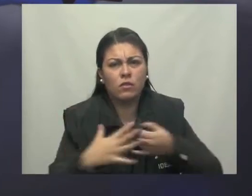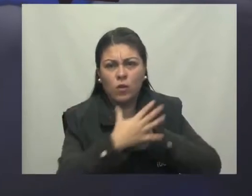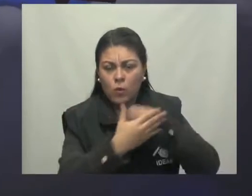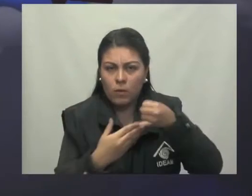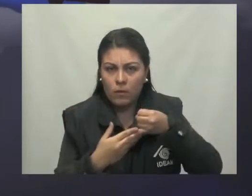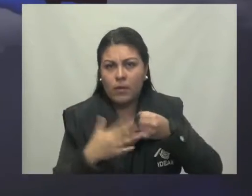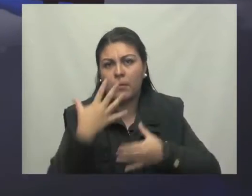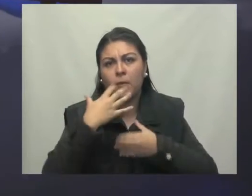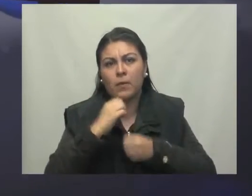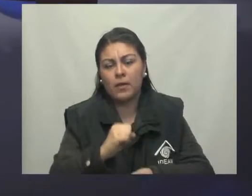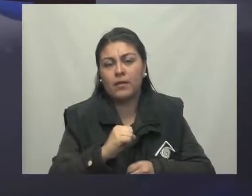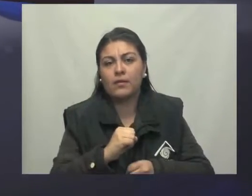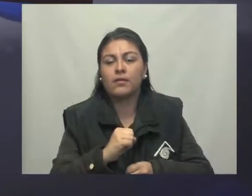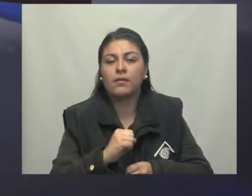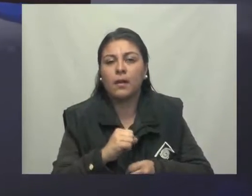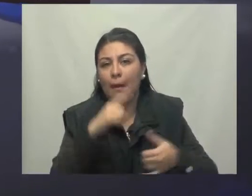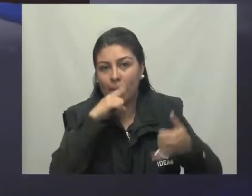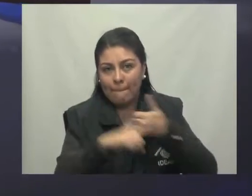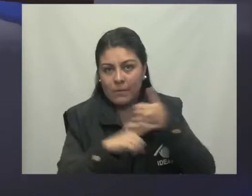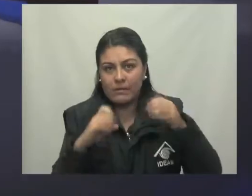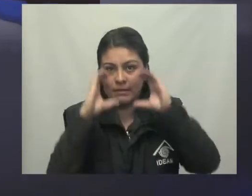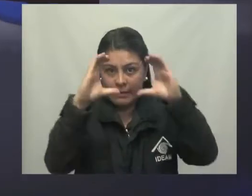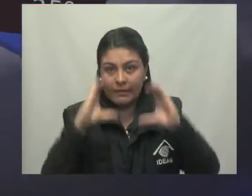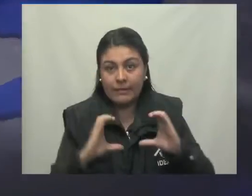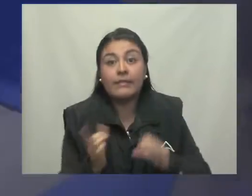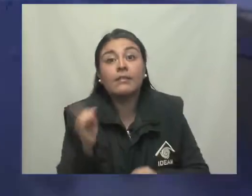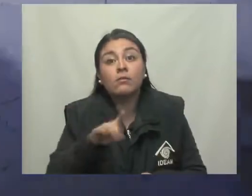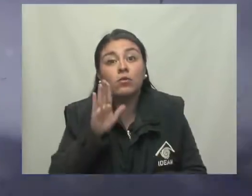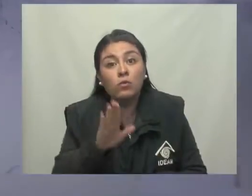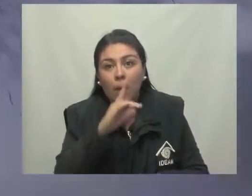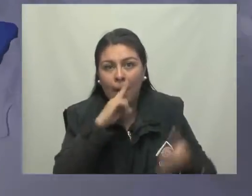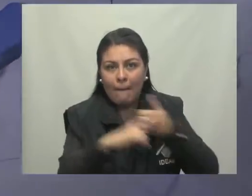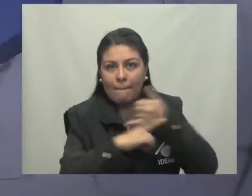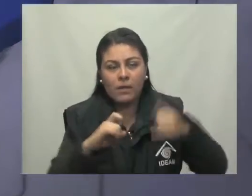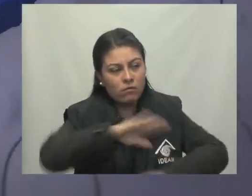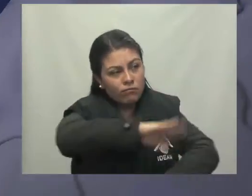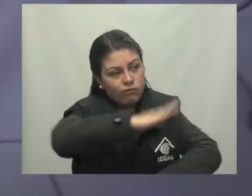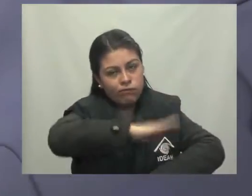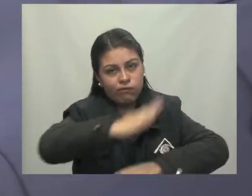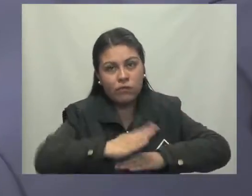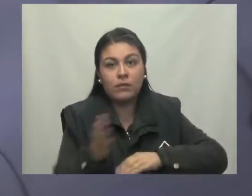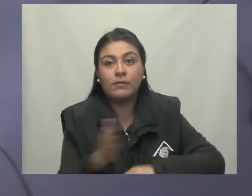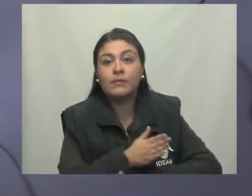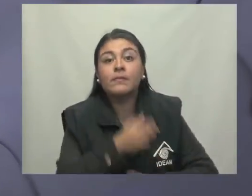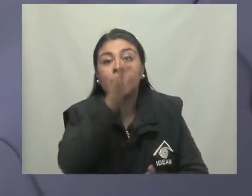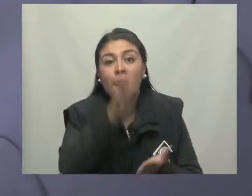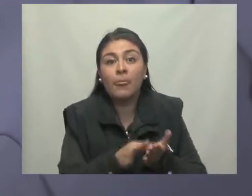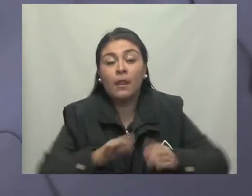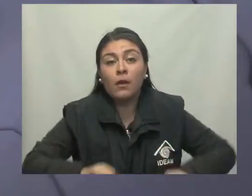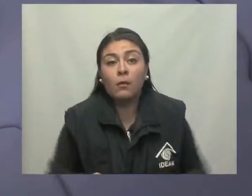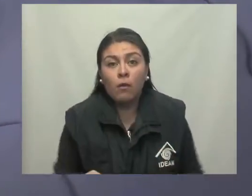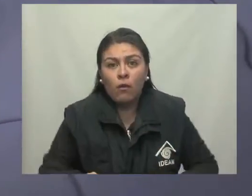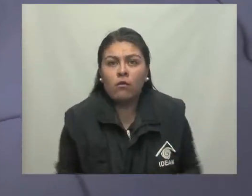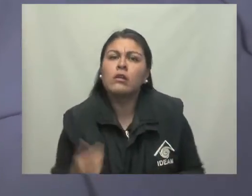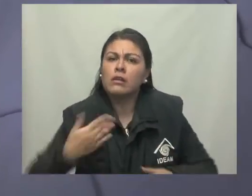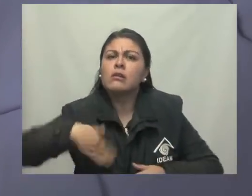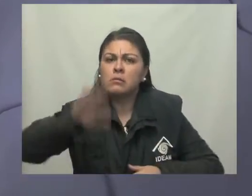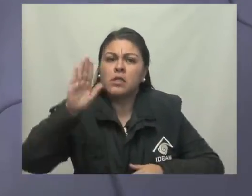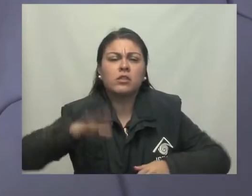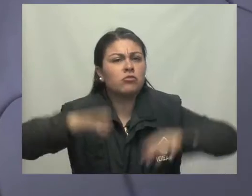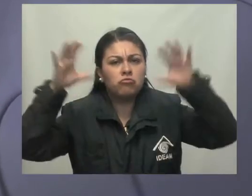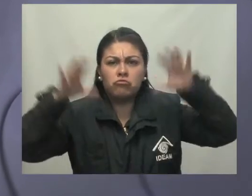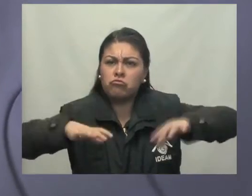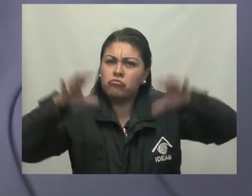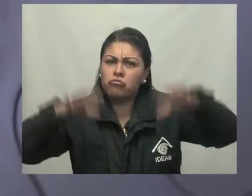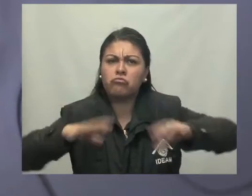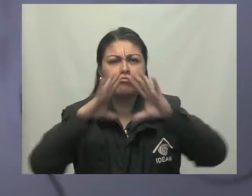Guainía, Baupés, Amazonas y Caquetá, incluyendo el pie de monte amazónico. Para la capital se estima cielo mayormente cubierto con